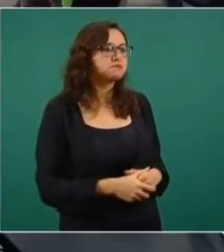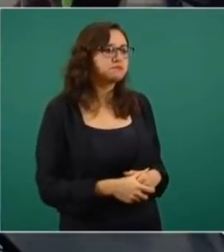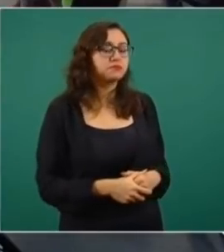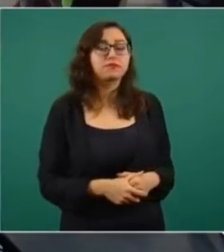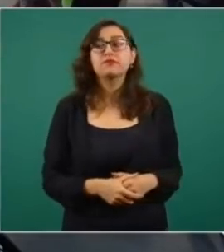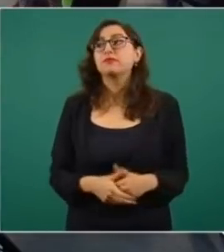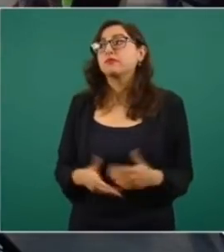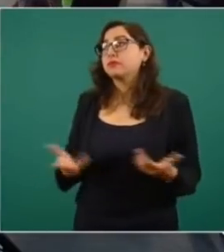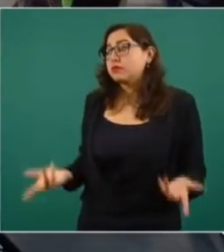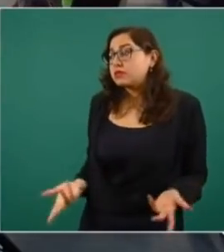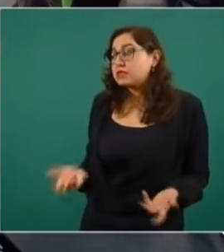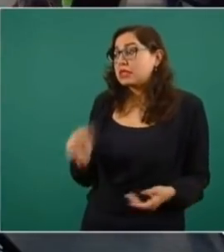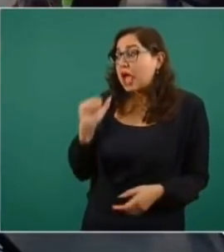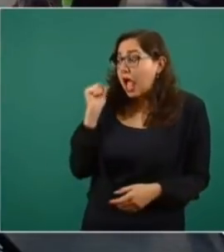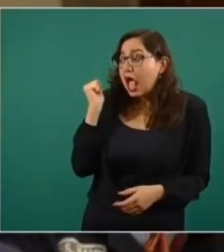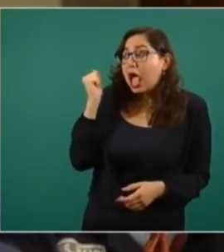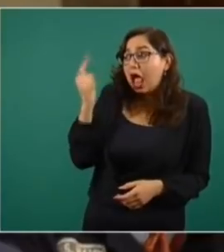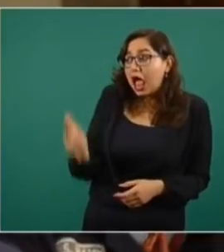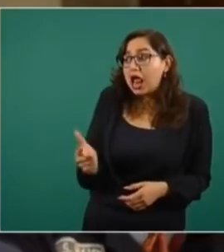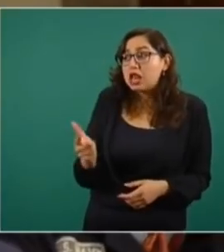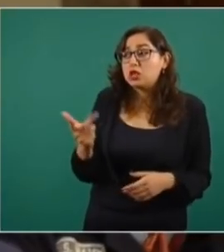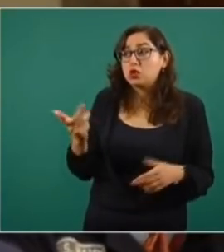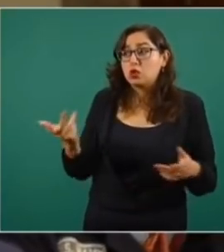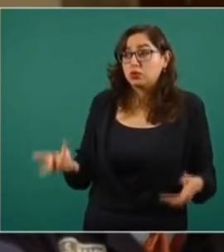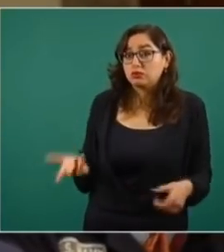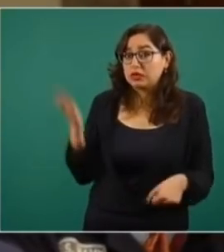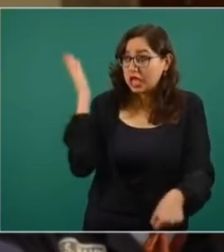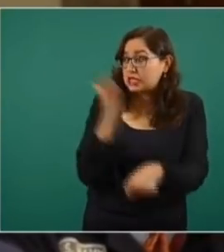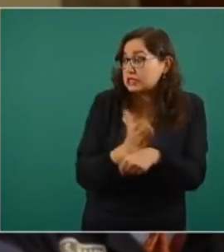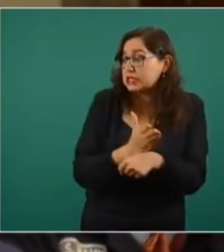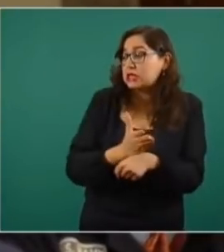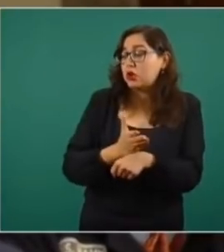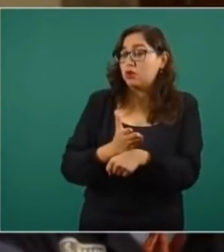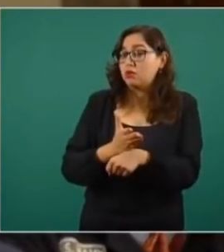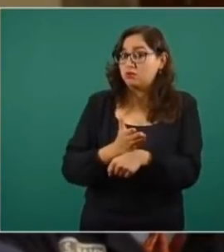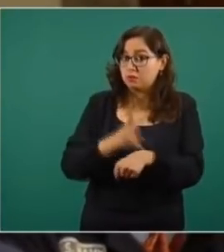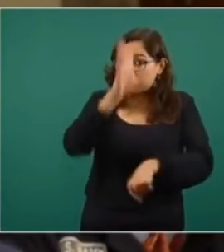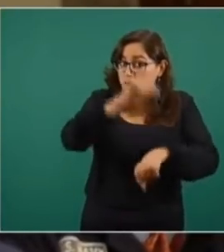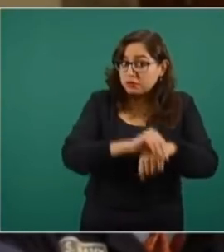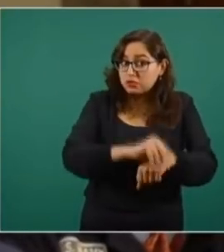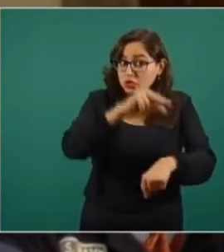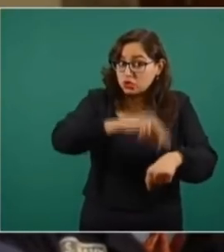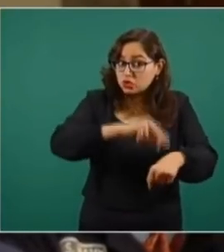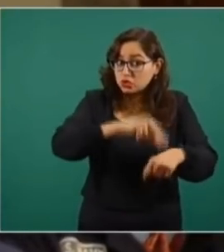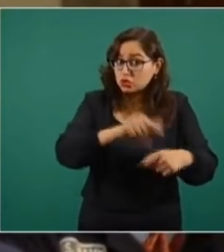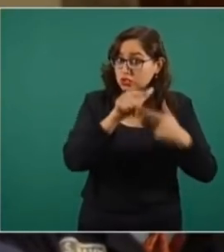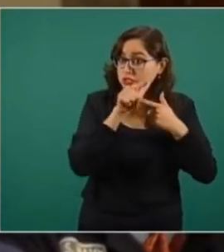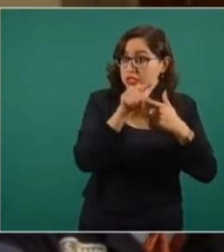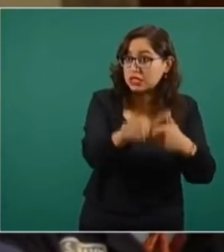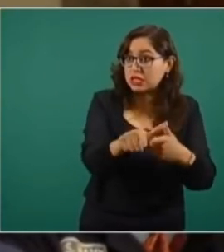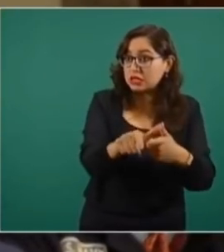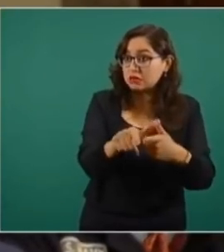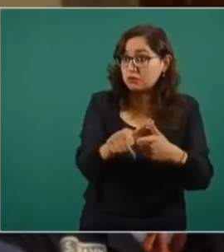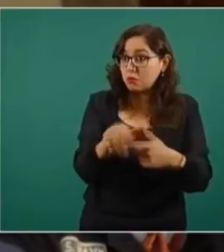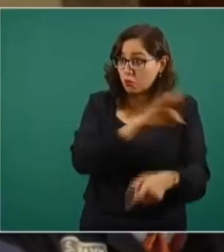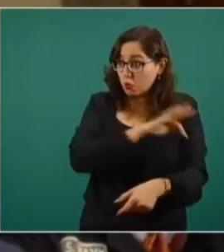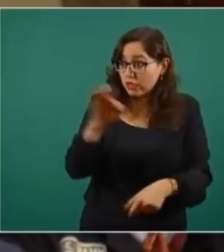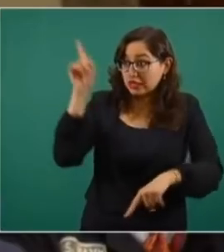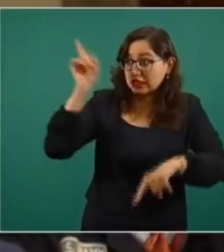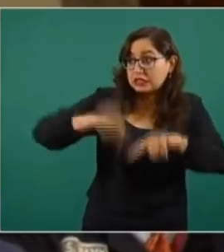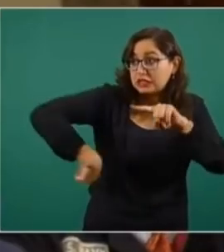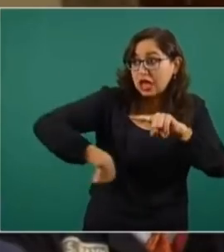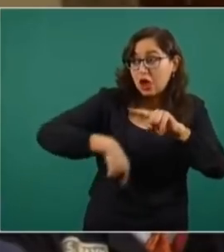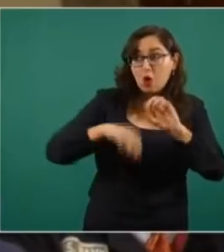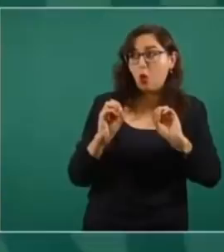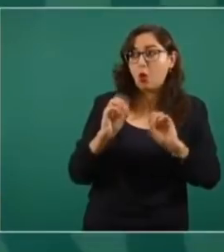preguntarle si procedería en algún sentido algún tipo de sanción en su licencia de médico o no. Si no procede, bueno, pues es parte